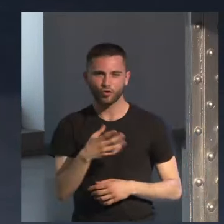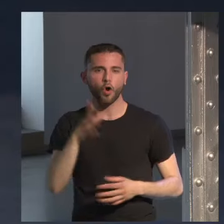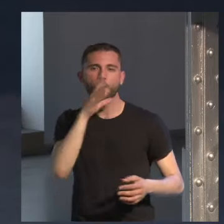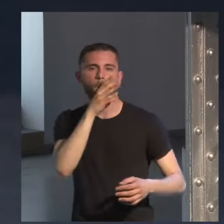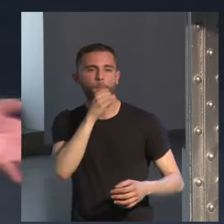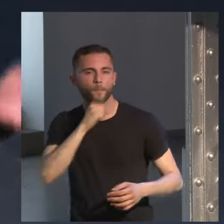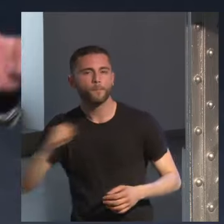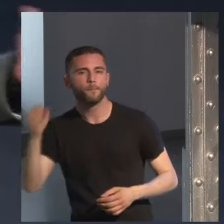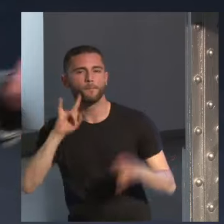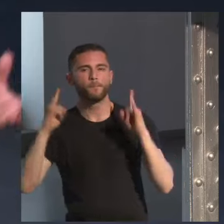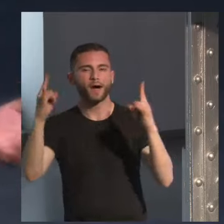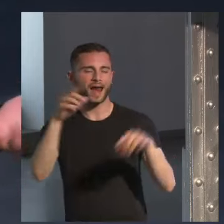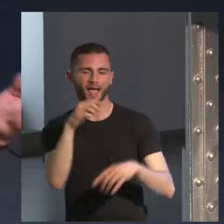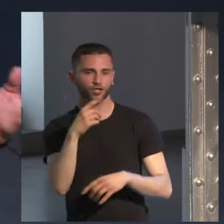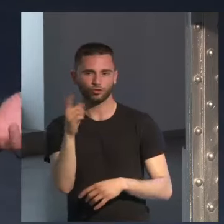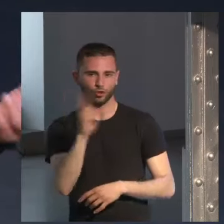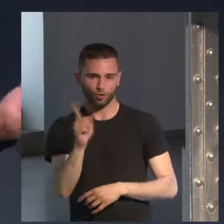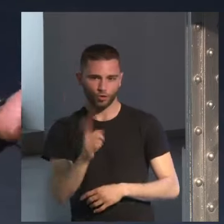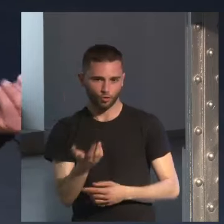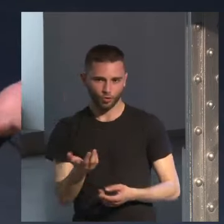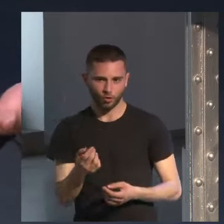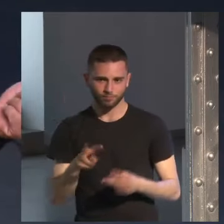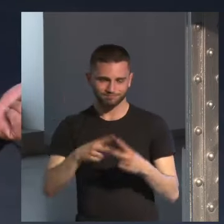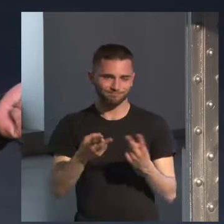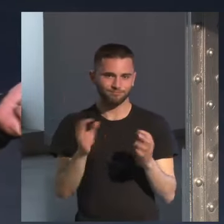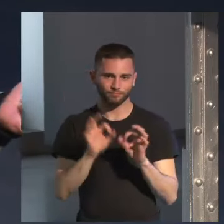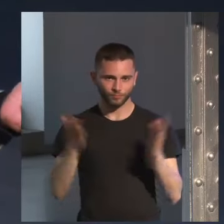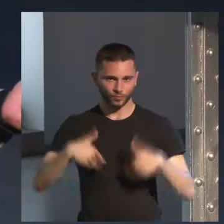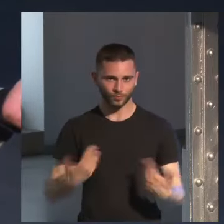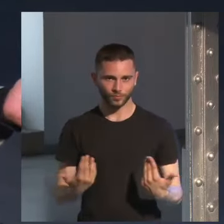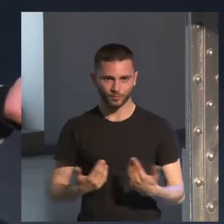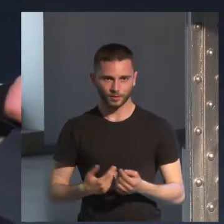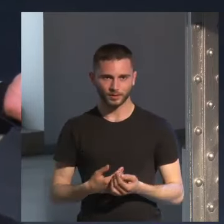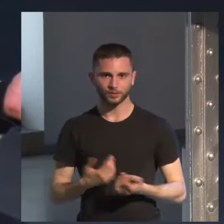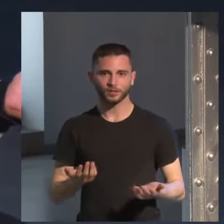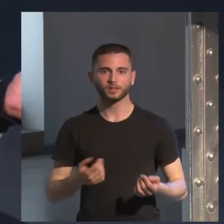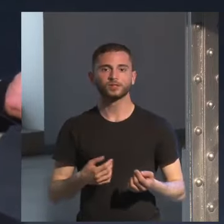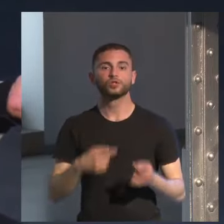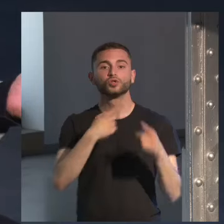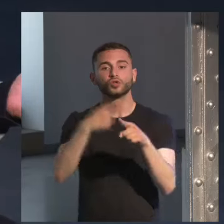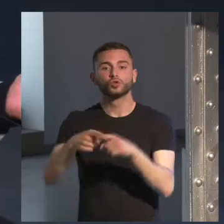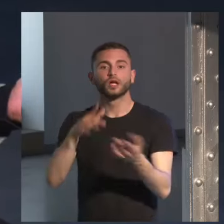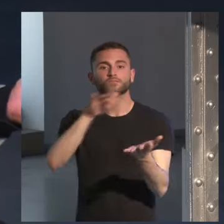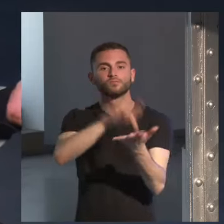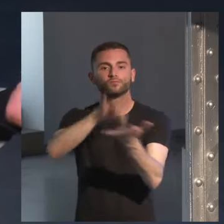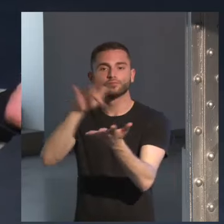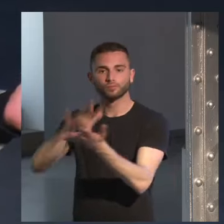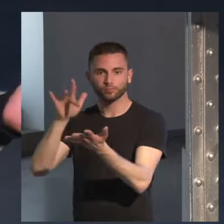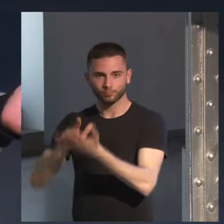algunos quieren ver porque pasa mucho eso que se ven las cosas desde desde el punto desde el punto de extremo ¿no?